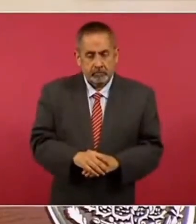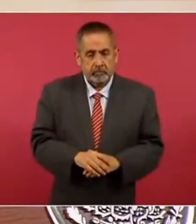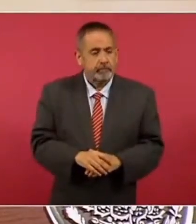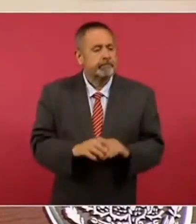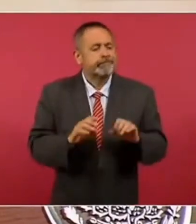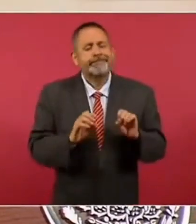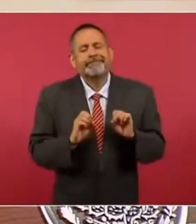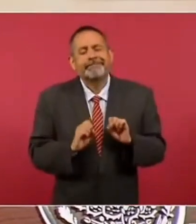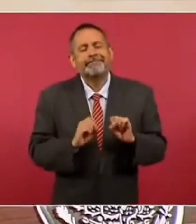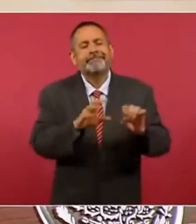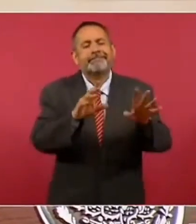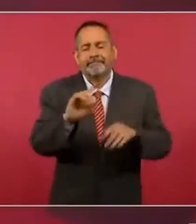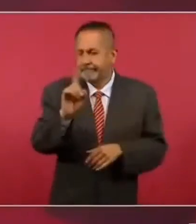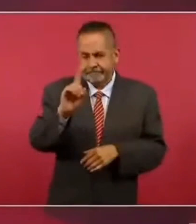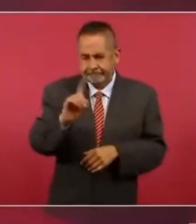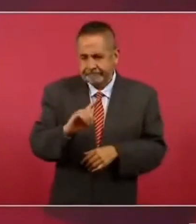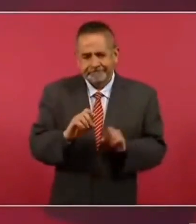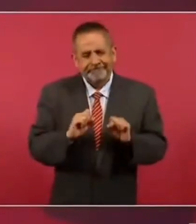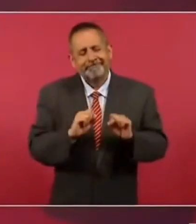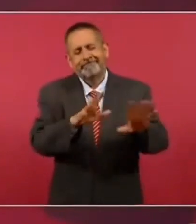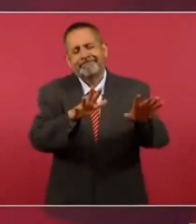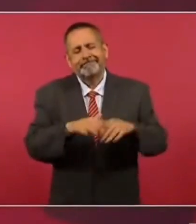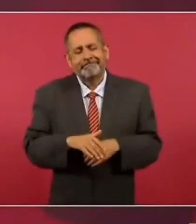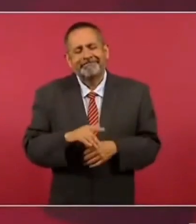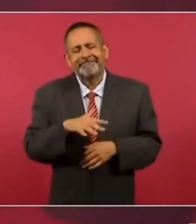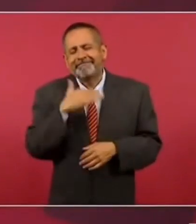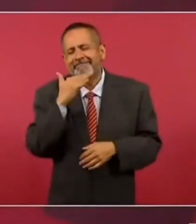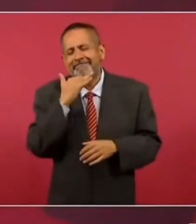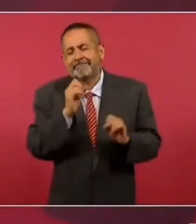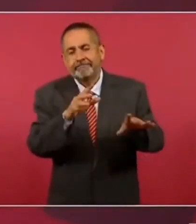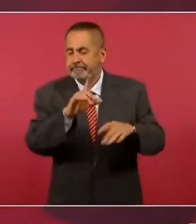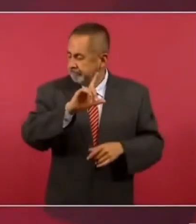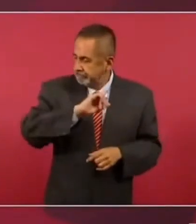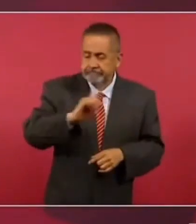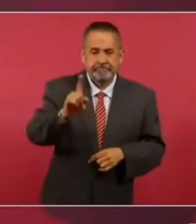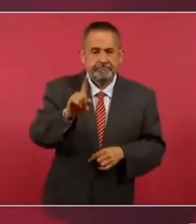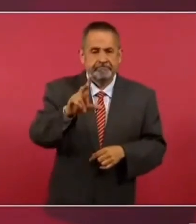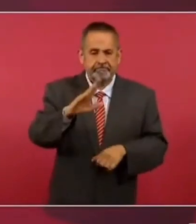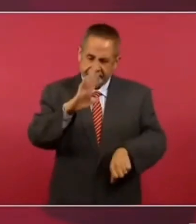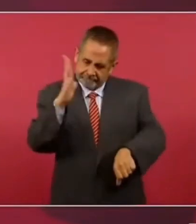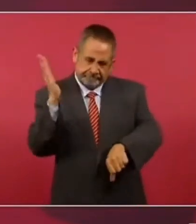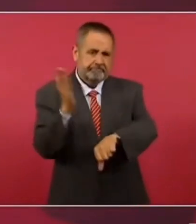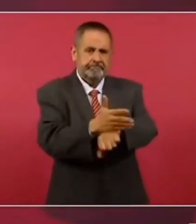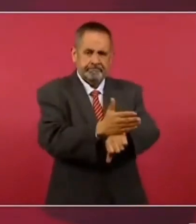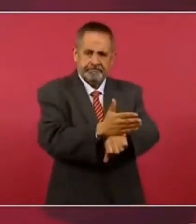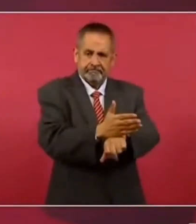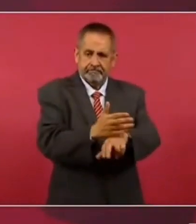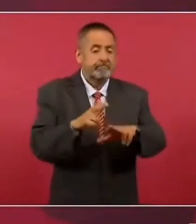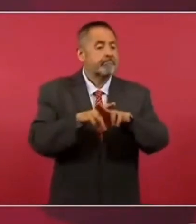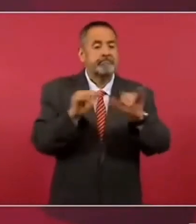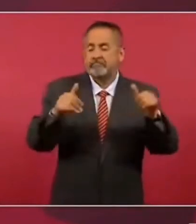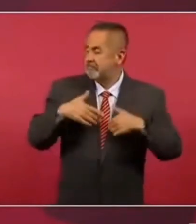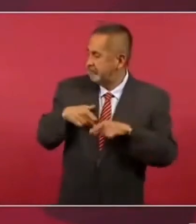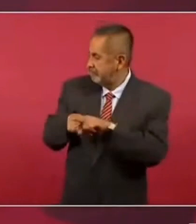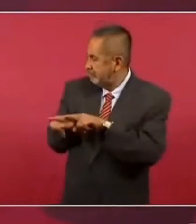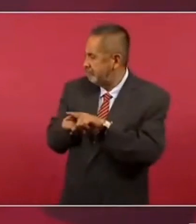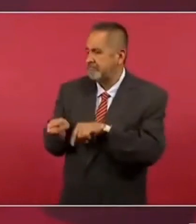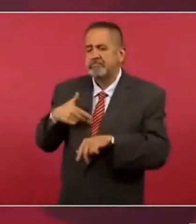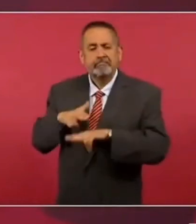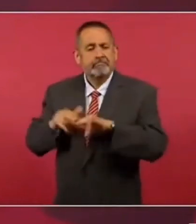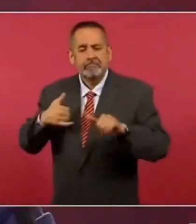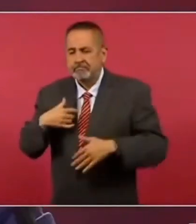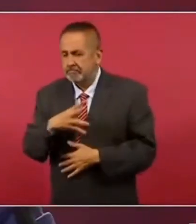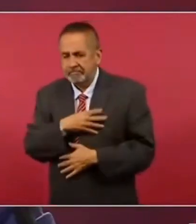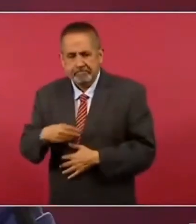cero corrupción, cero impunidad. Ni a mis hermanos, ni a mis hijos.